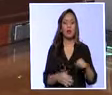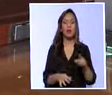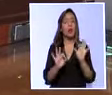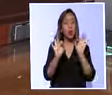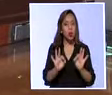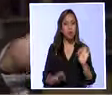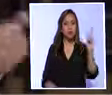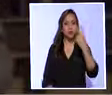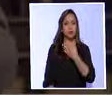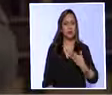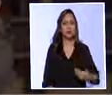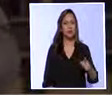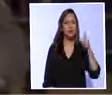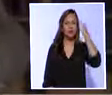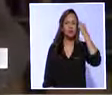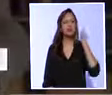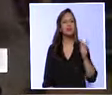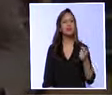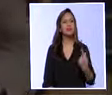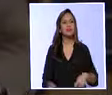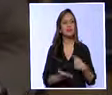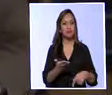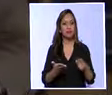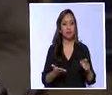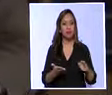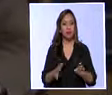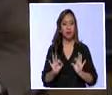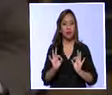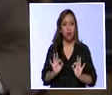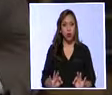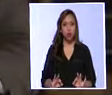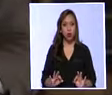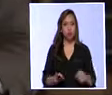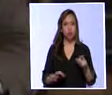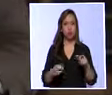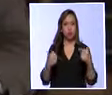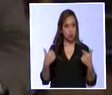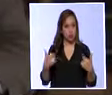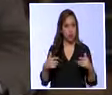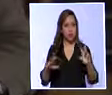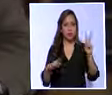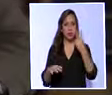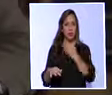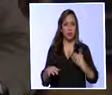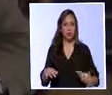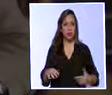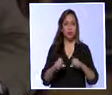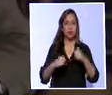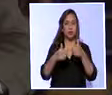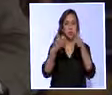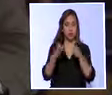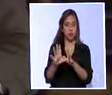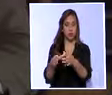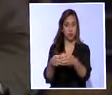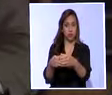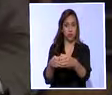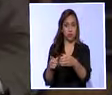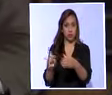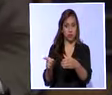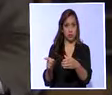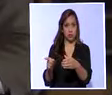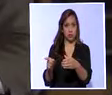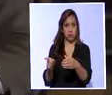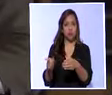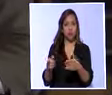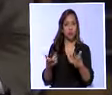República. Y por ello es que en determinado momento, cuando se ratificó que los legisladores de la Comisión no íbamos